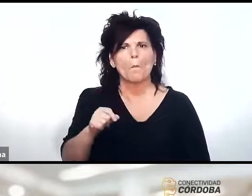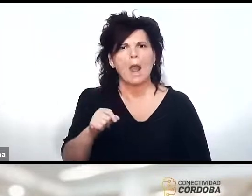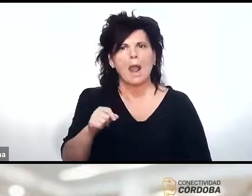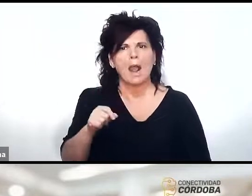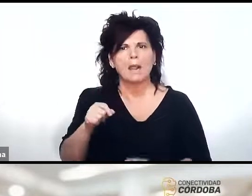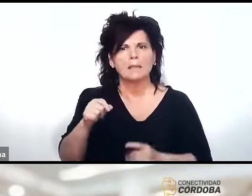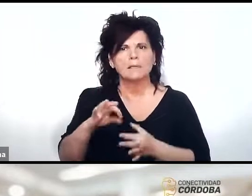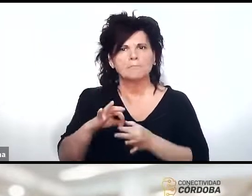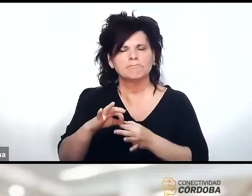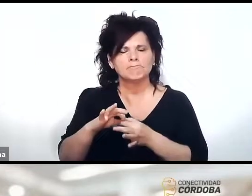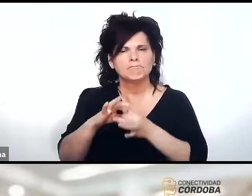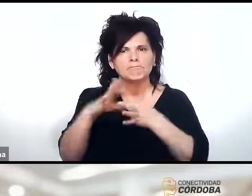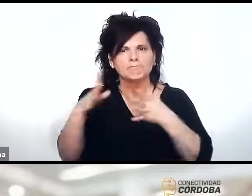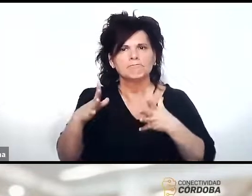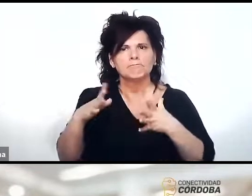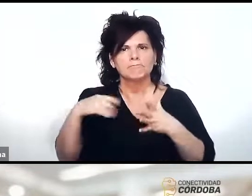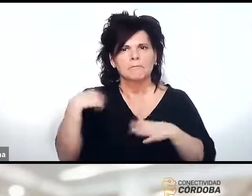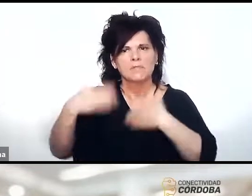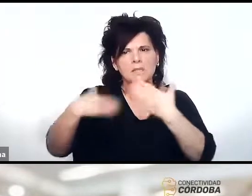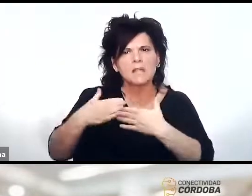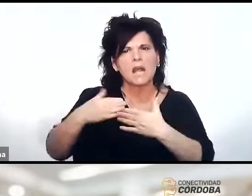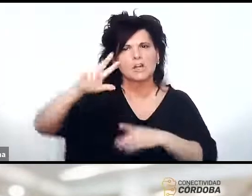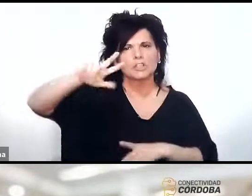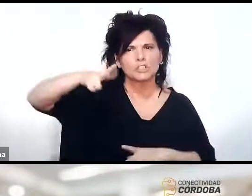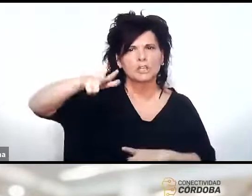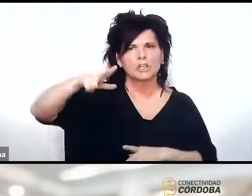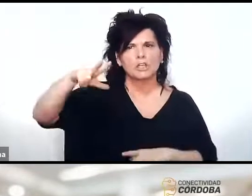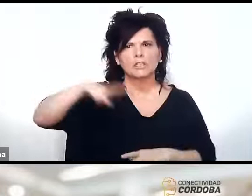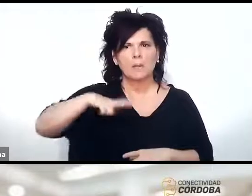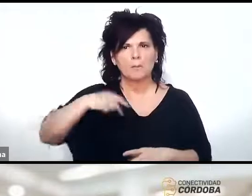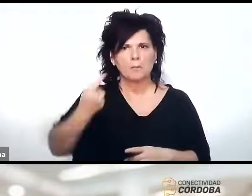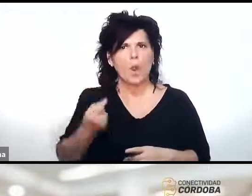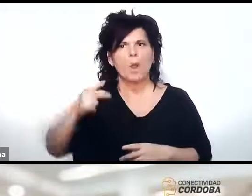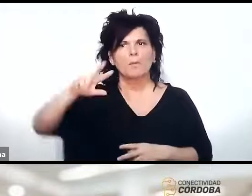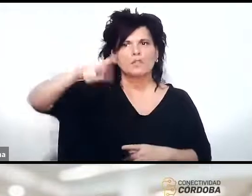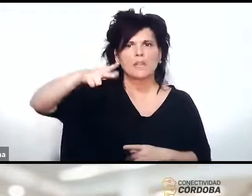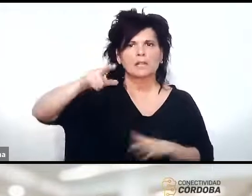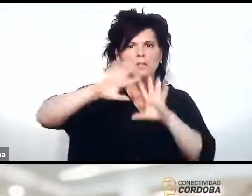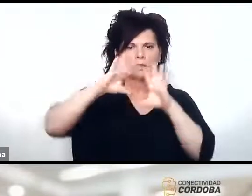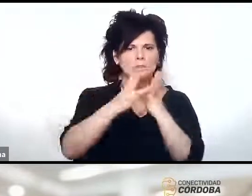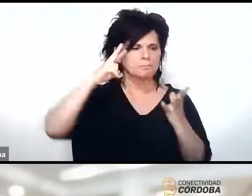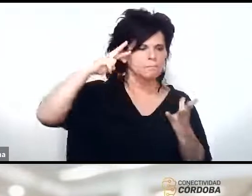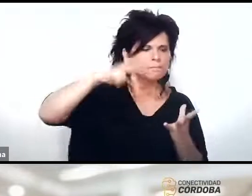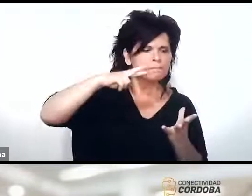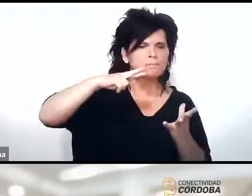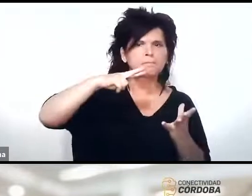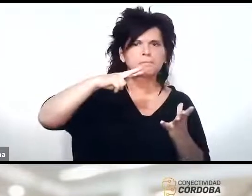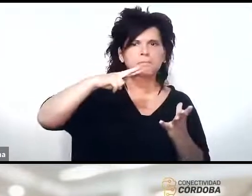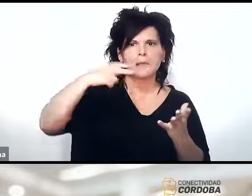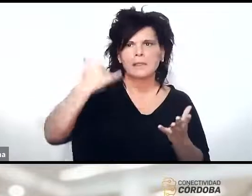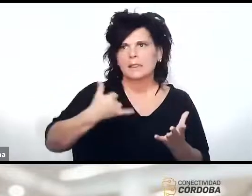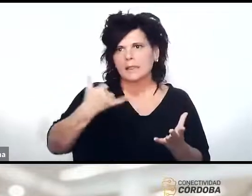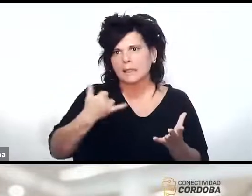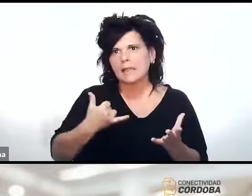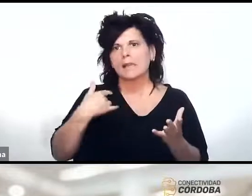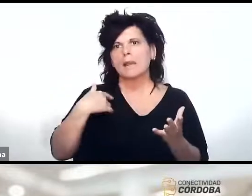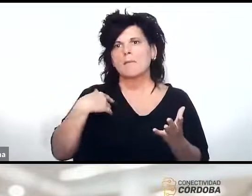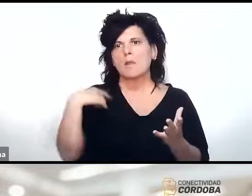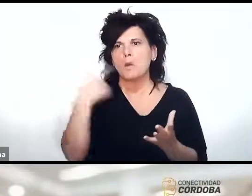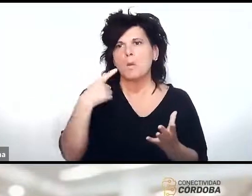tenemos nuestro propio desarrollo satelital nuestros propios satélites de observación de la tierra nuestros propios satélites